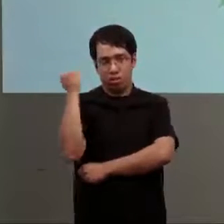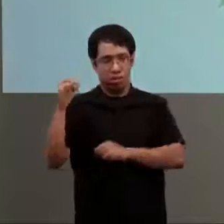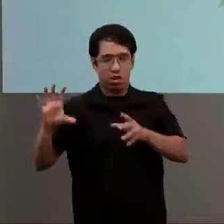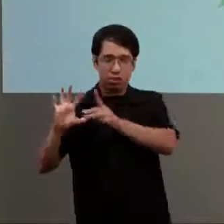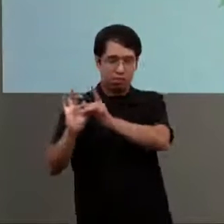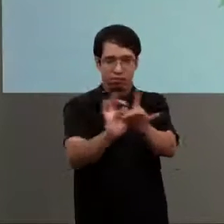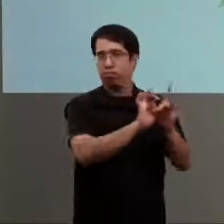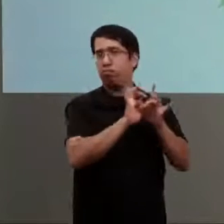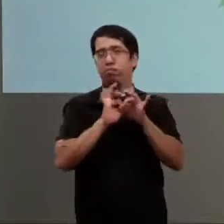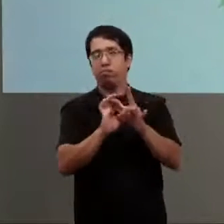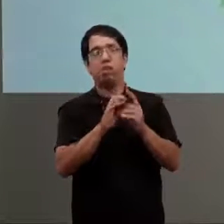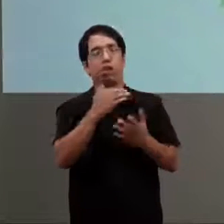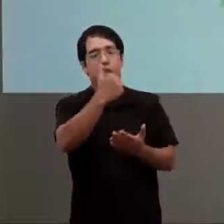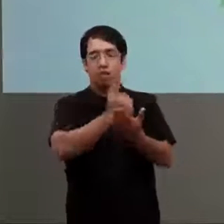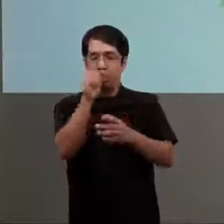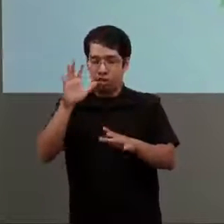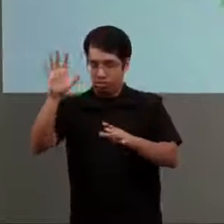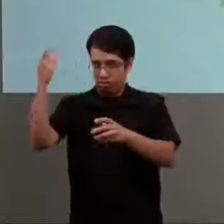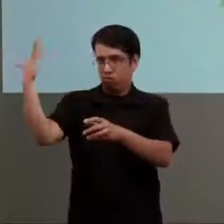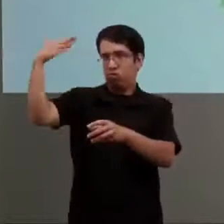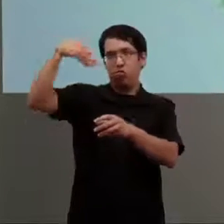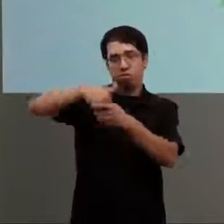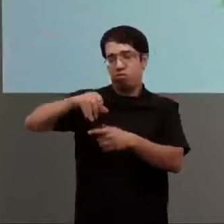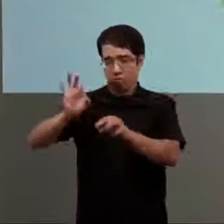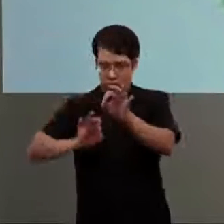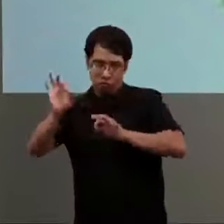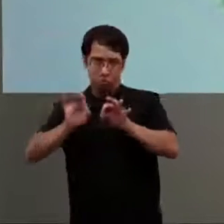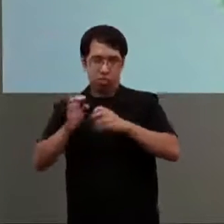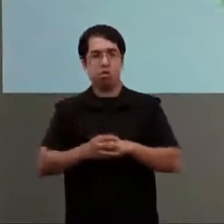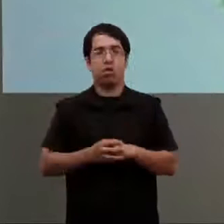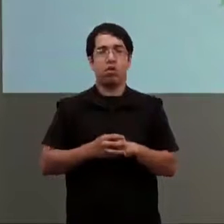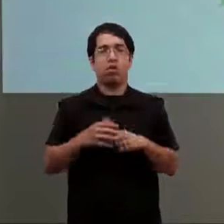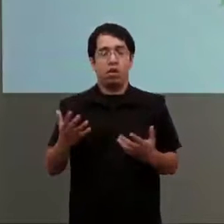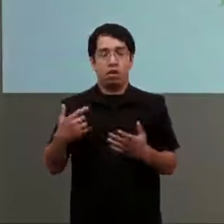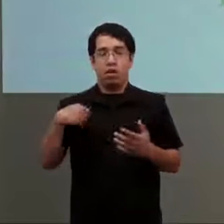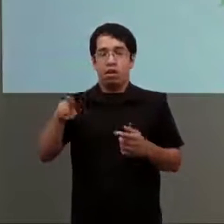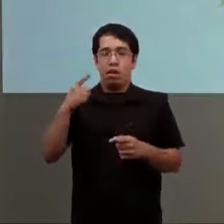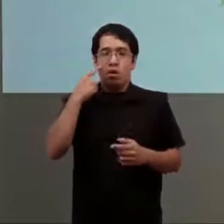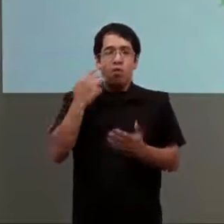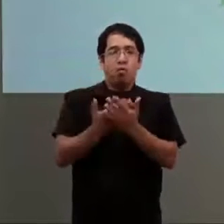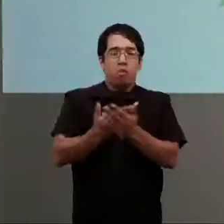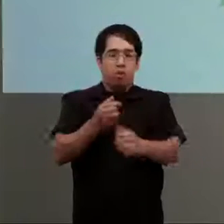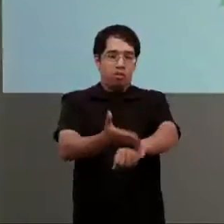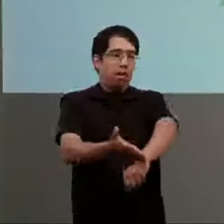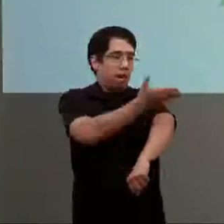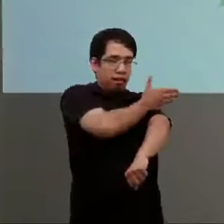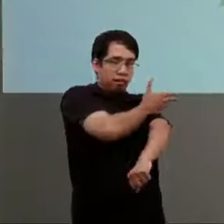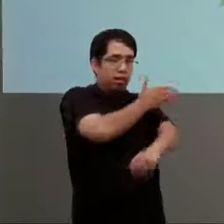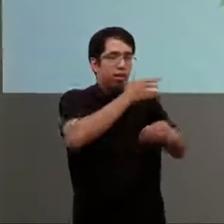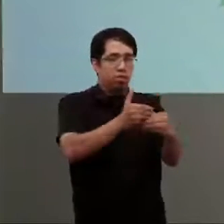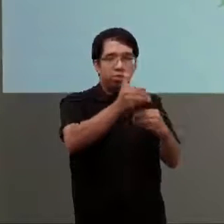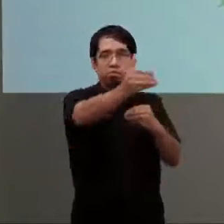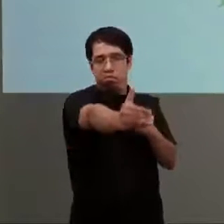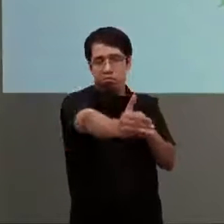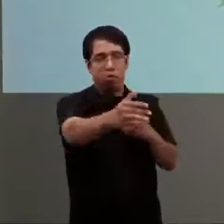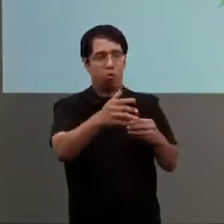eso no demostró en el diseño de políticas públicas de que demarcó un antes y un después en relación